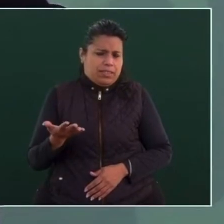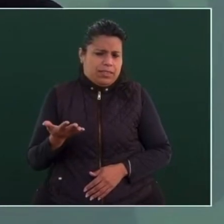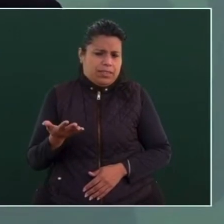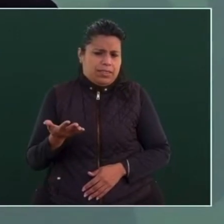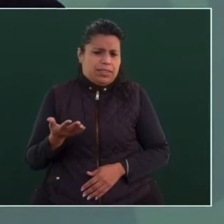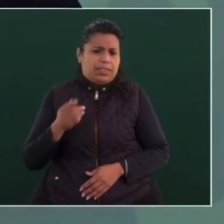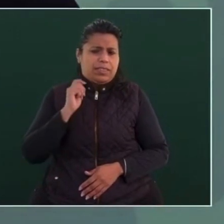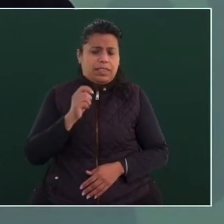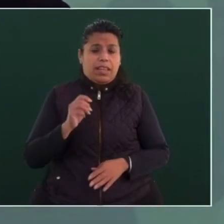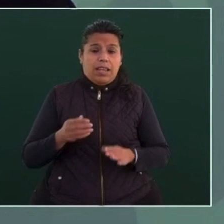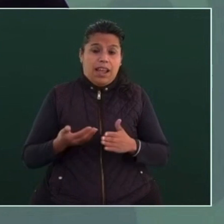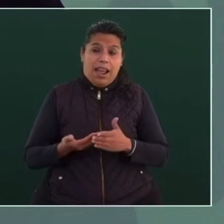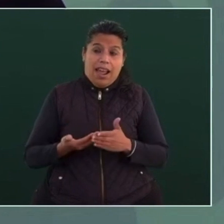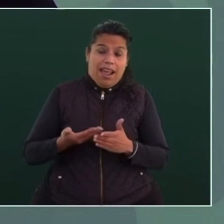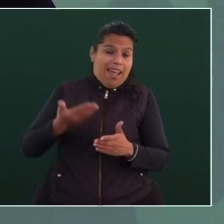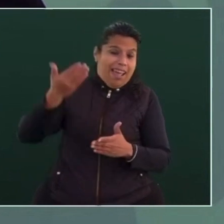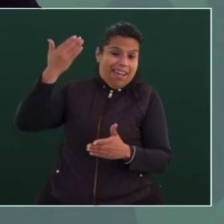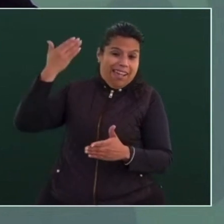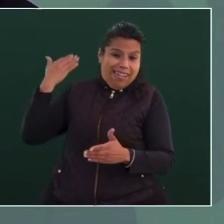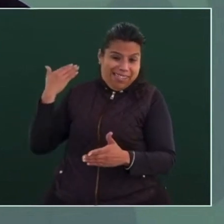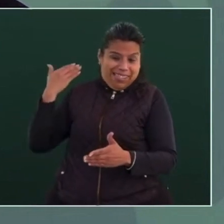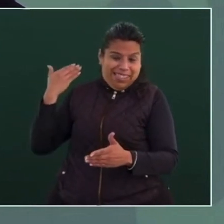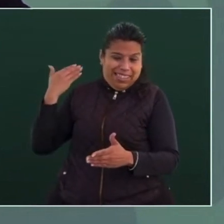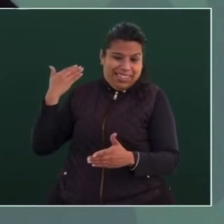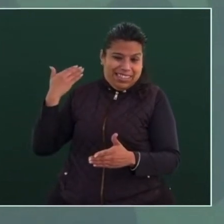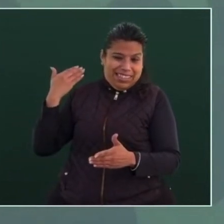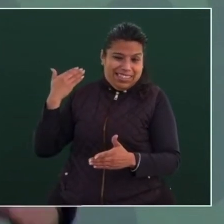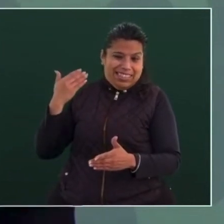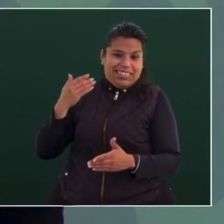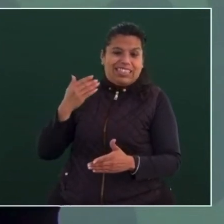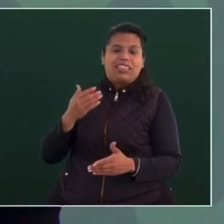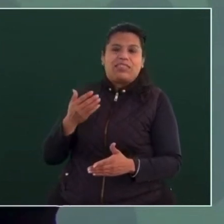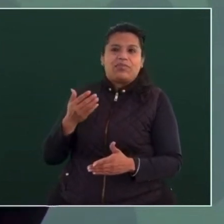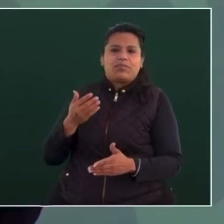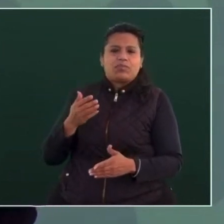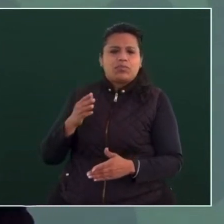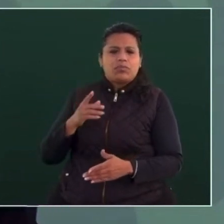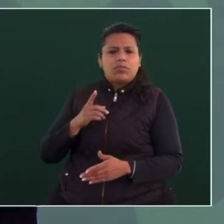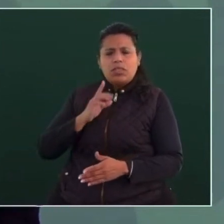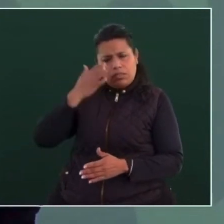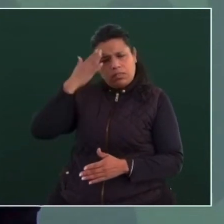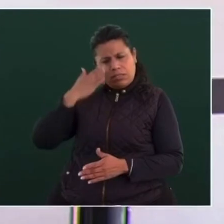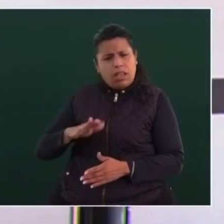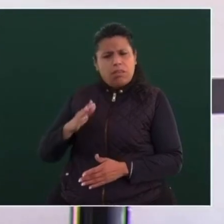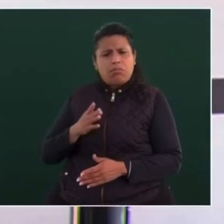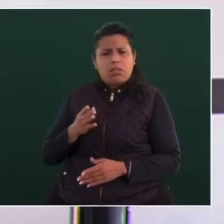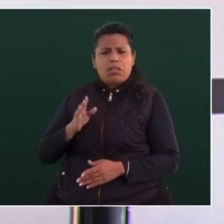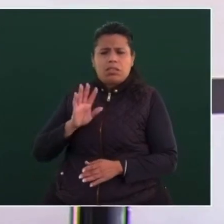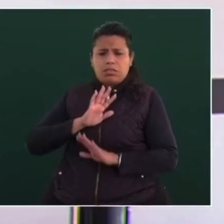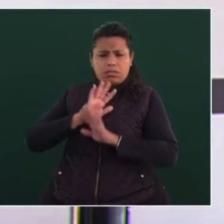de tiempo atrás ha venido ocupando cargos